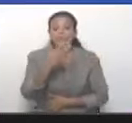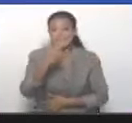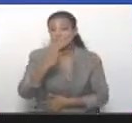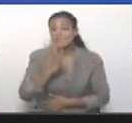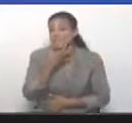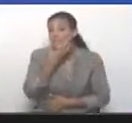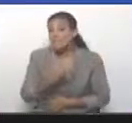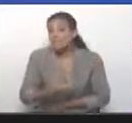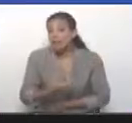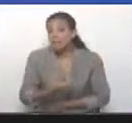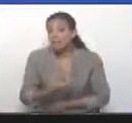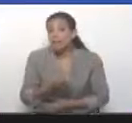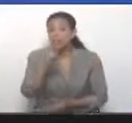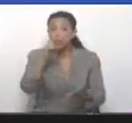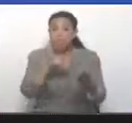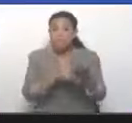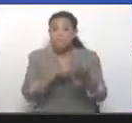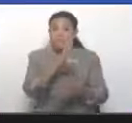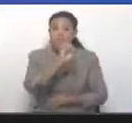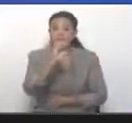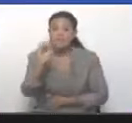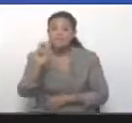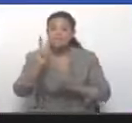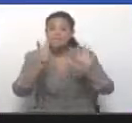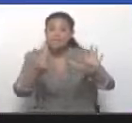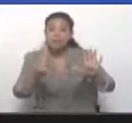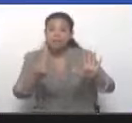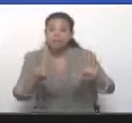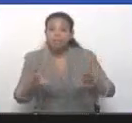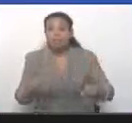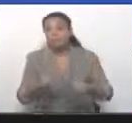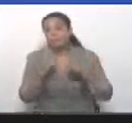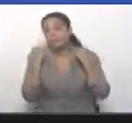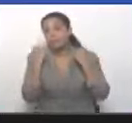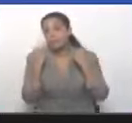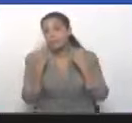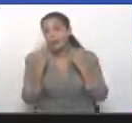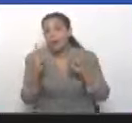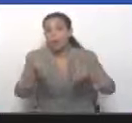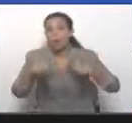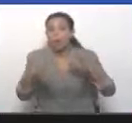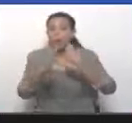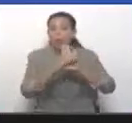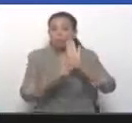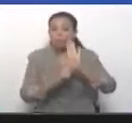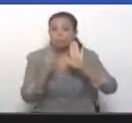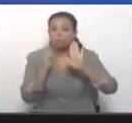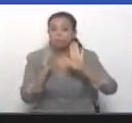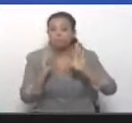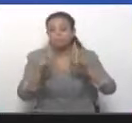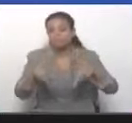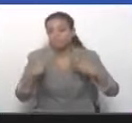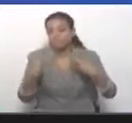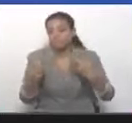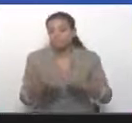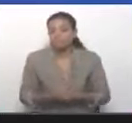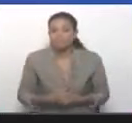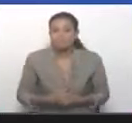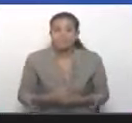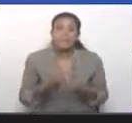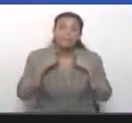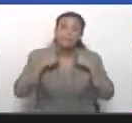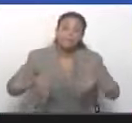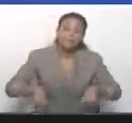2007, el fallido referéndum para la reforma constitucional, que